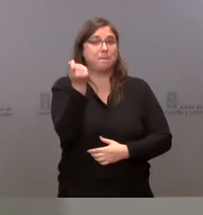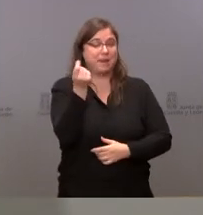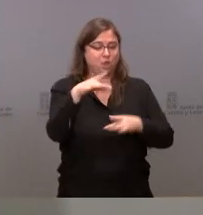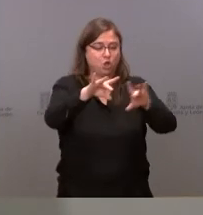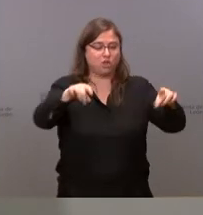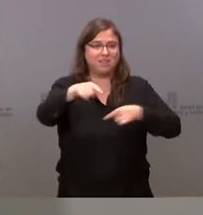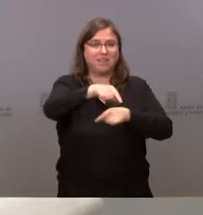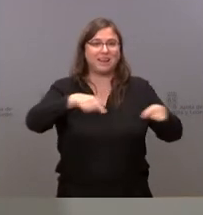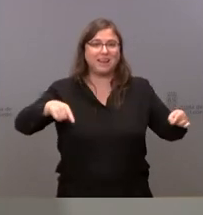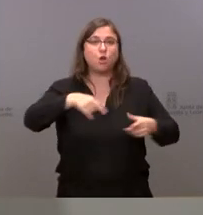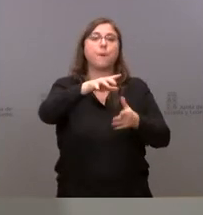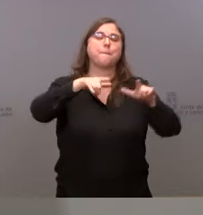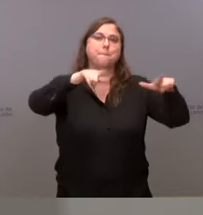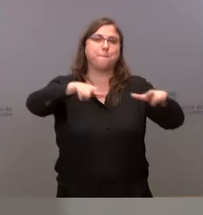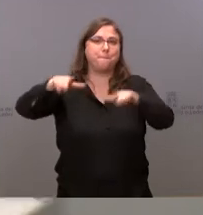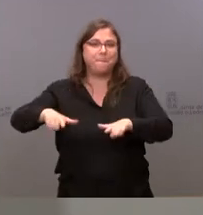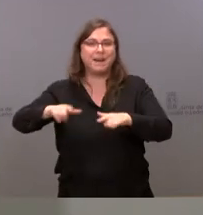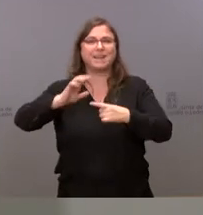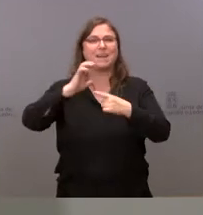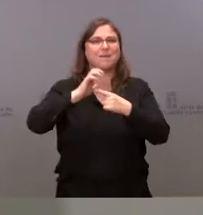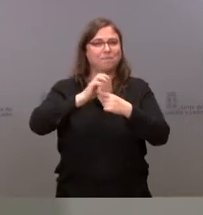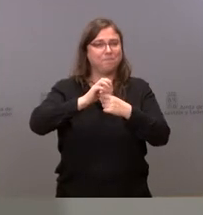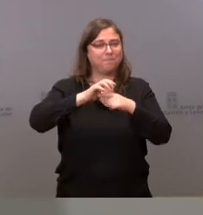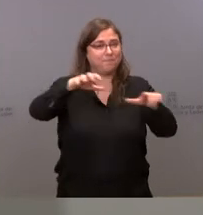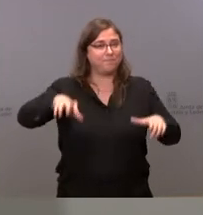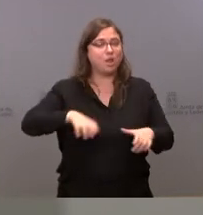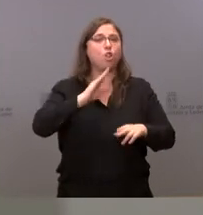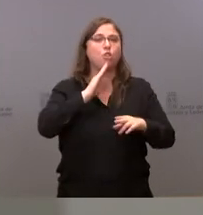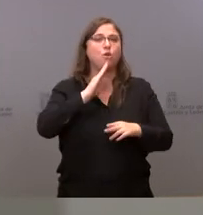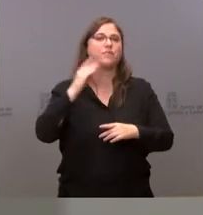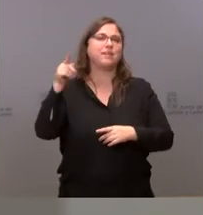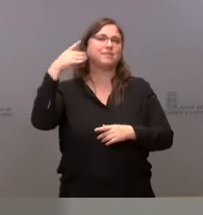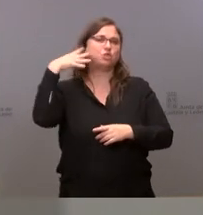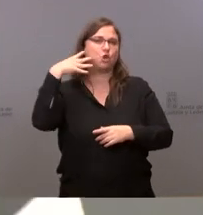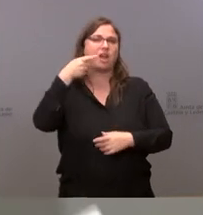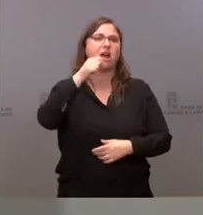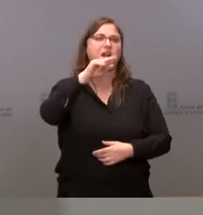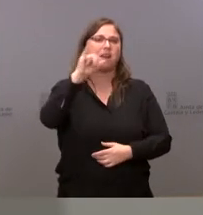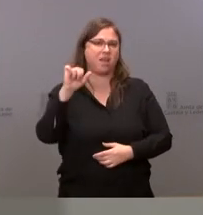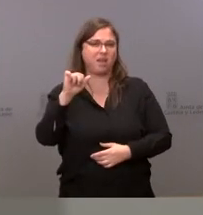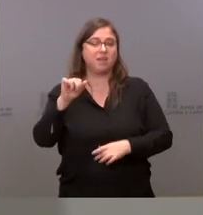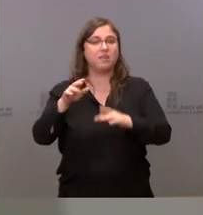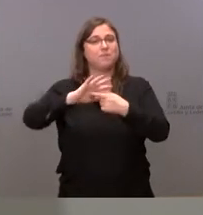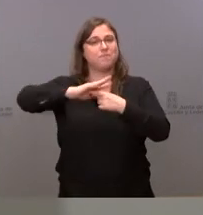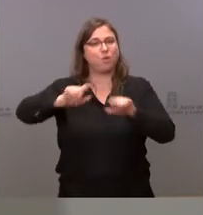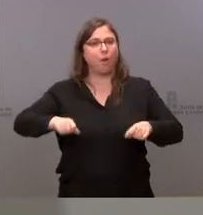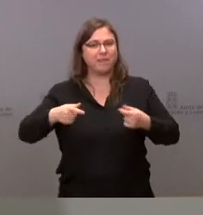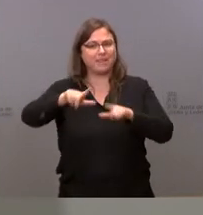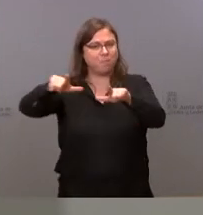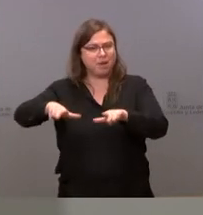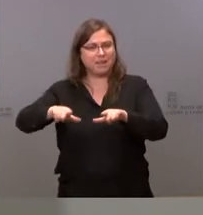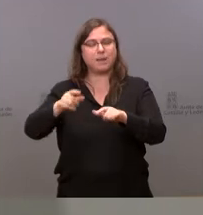del Parque Empresarial del Medio Ambiente en Garray. Estamos hablando de 7,8 millones de euros.